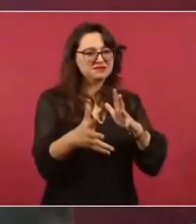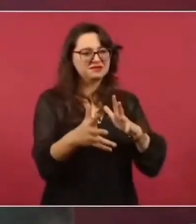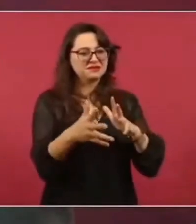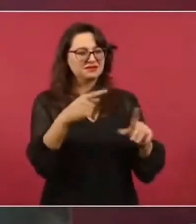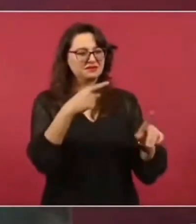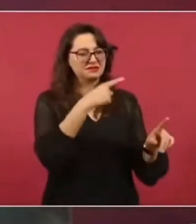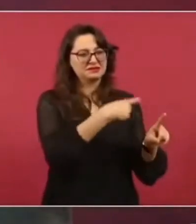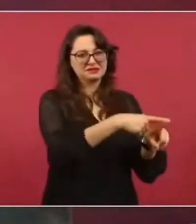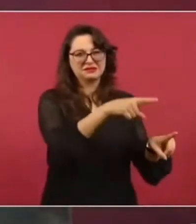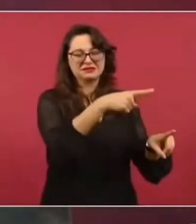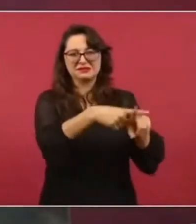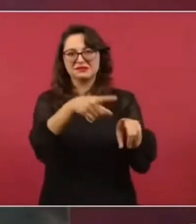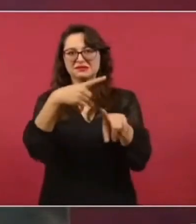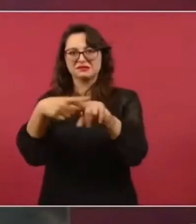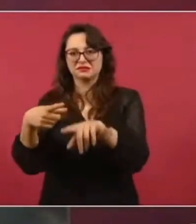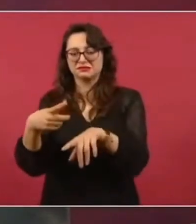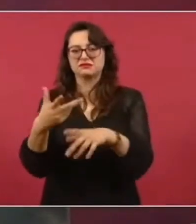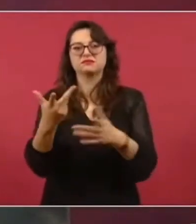causas.